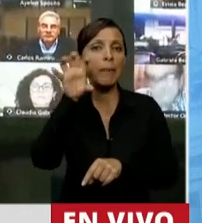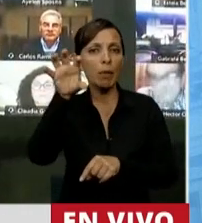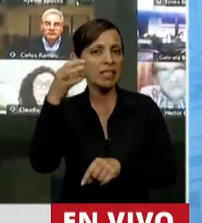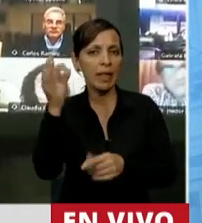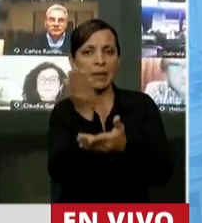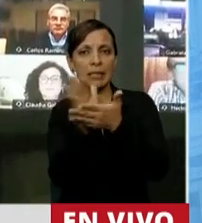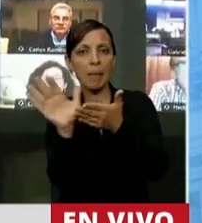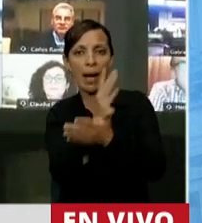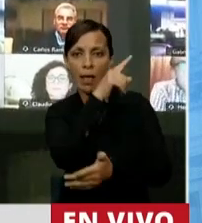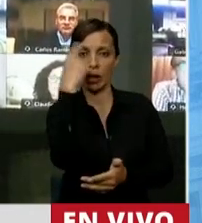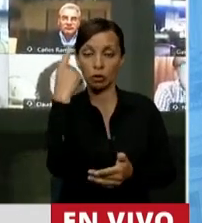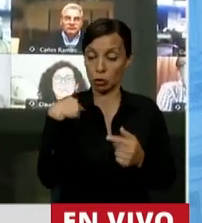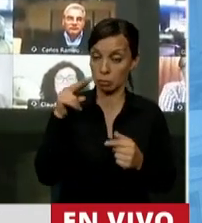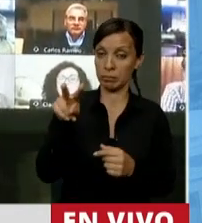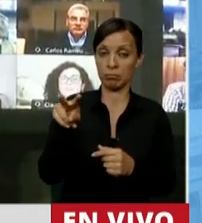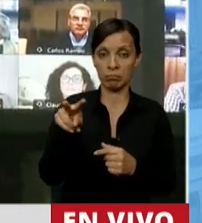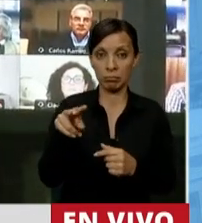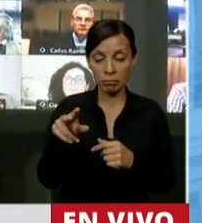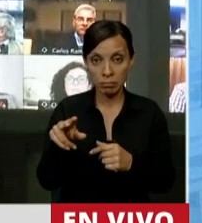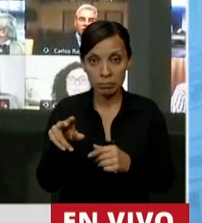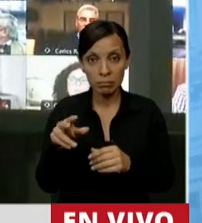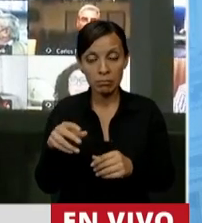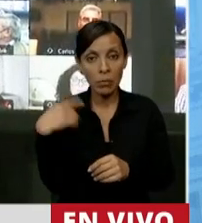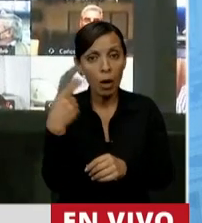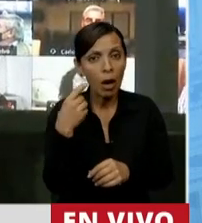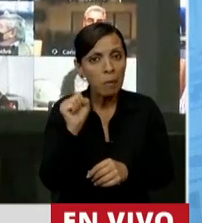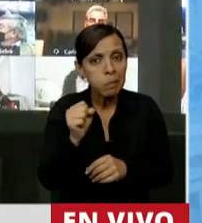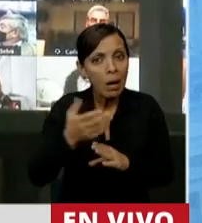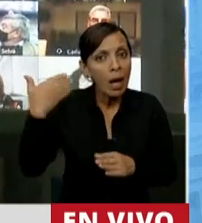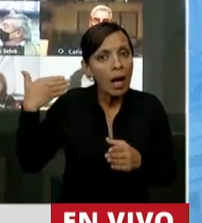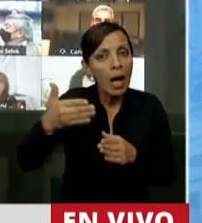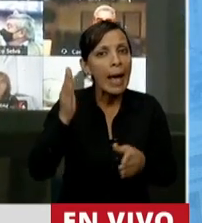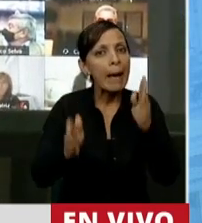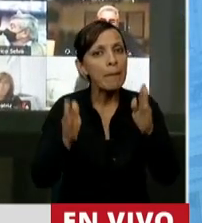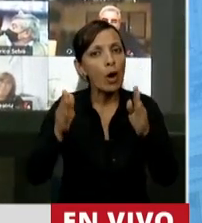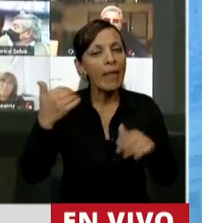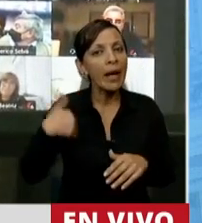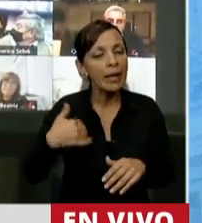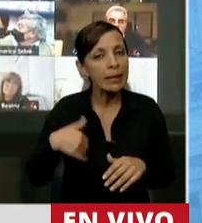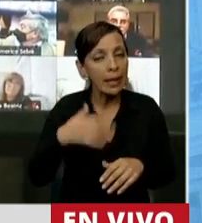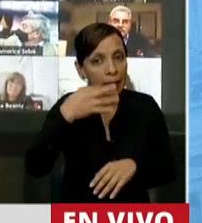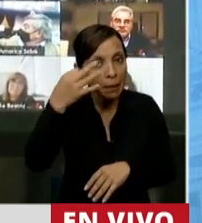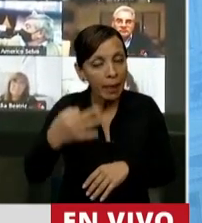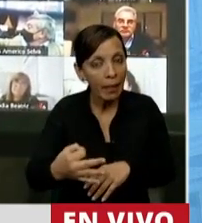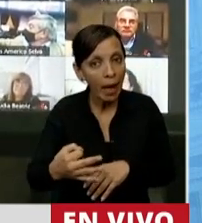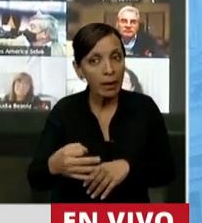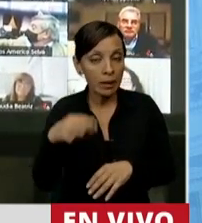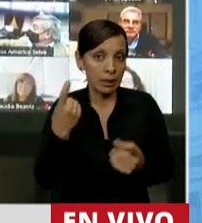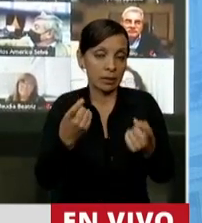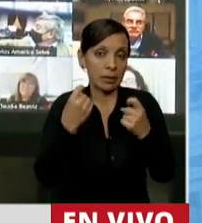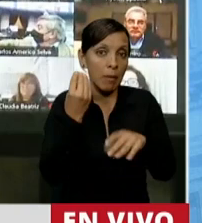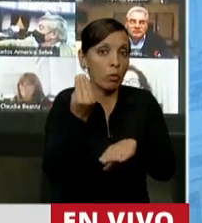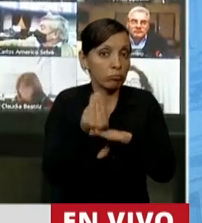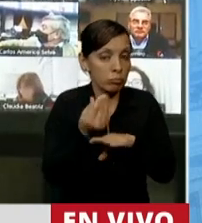Nación. Yo les digo una cosa, hemos vivido épocas en la Argentina que realmente ha merecido ser vivida, pero por